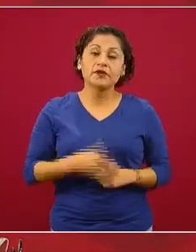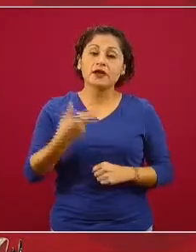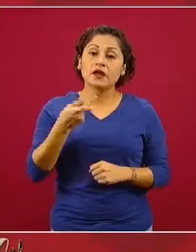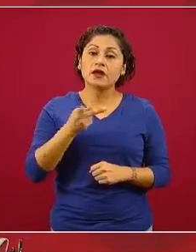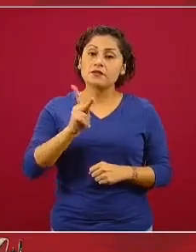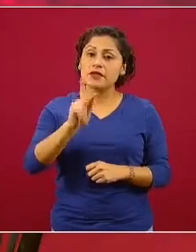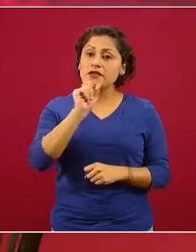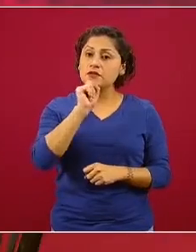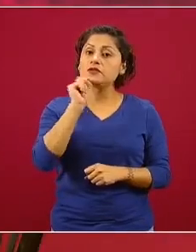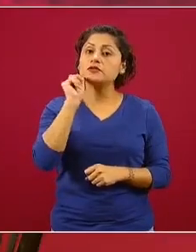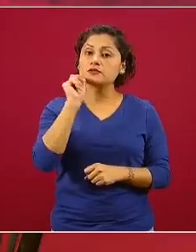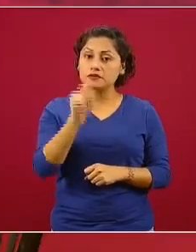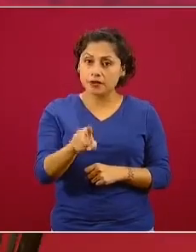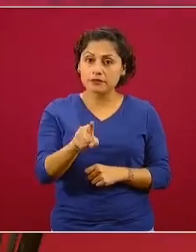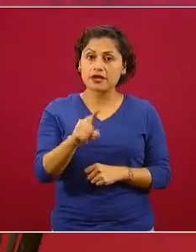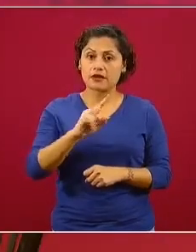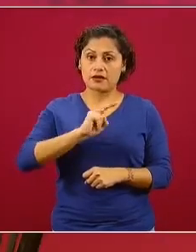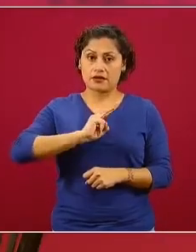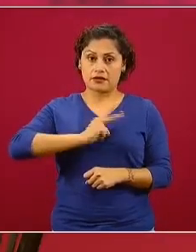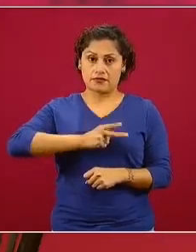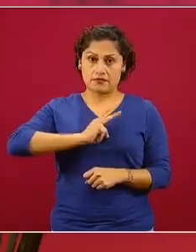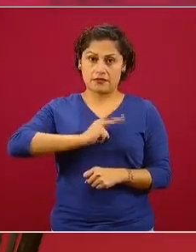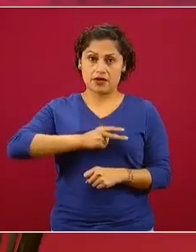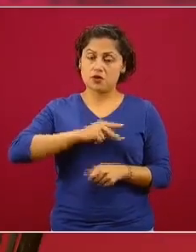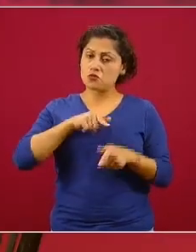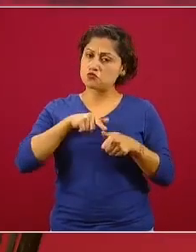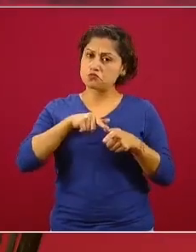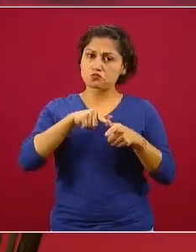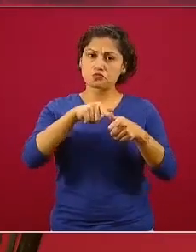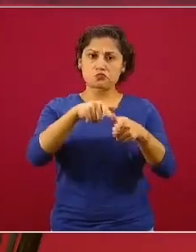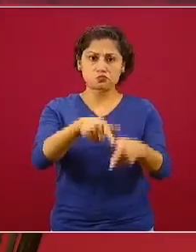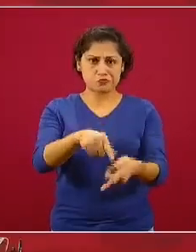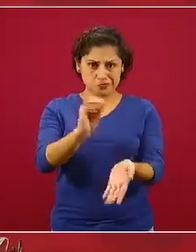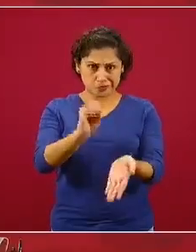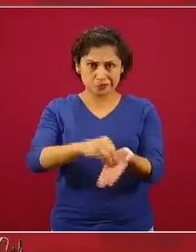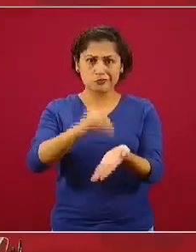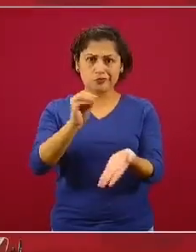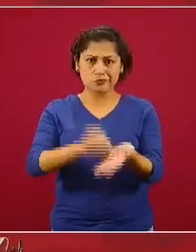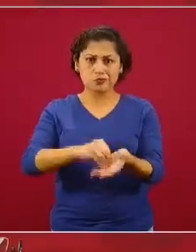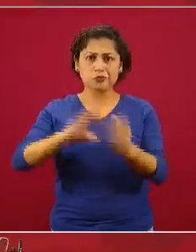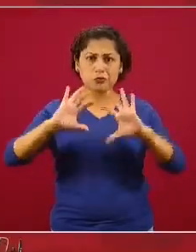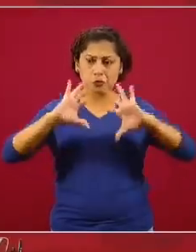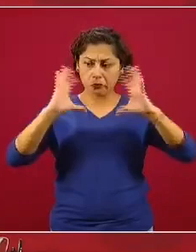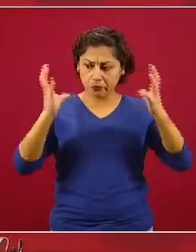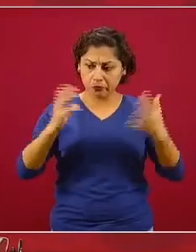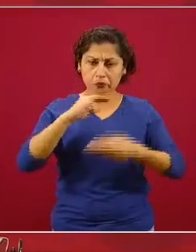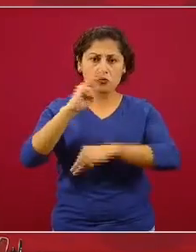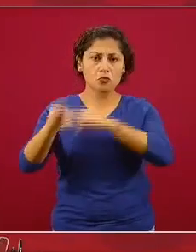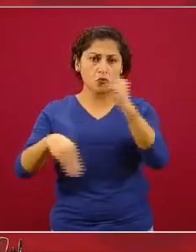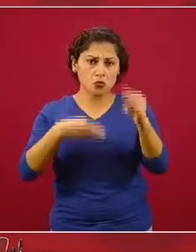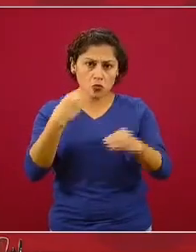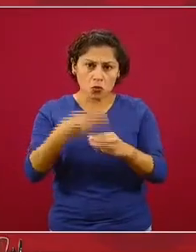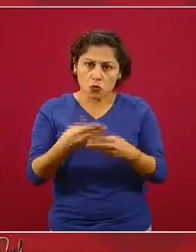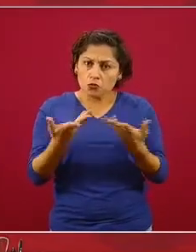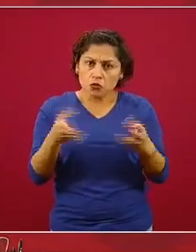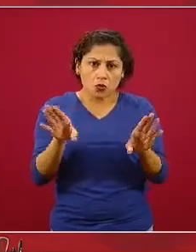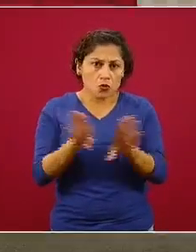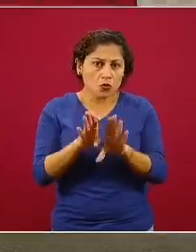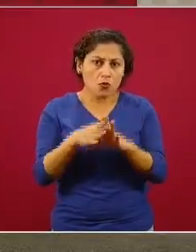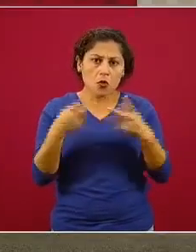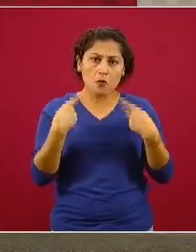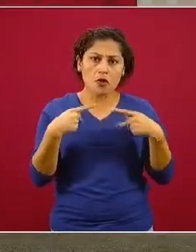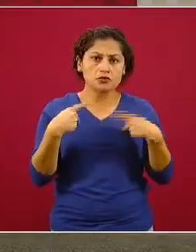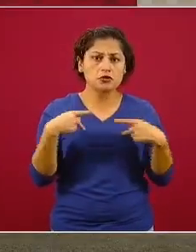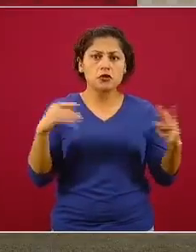circulación de este virus en otras partes del mundo, es irremediable que los países se van a poder reinfectar. En este caso,